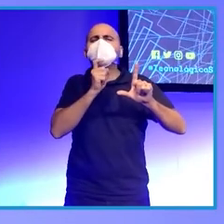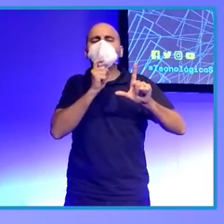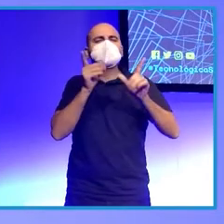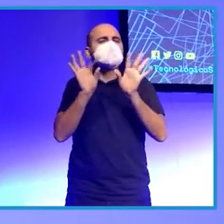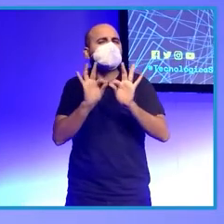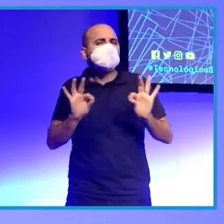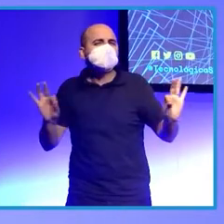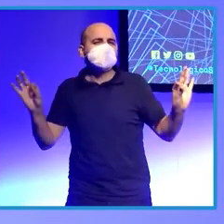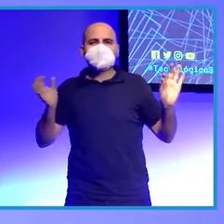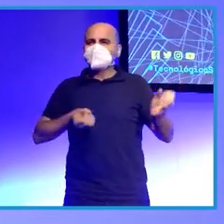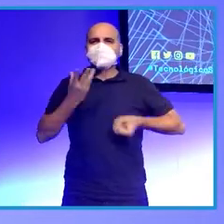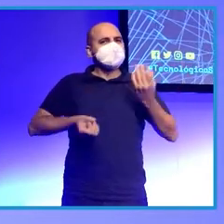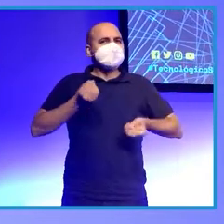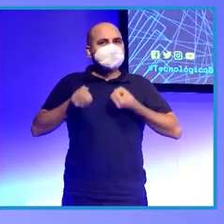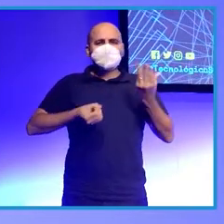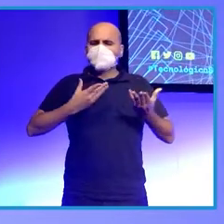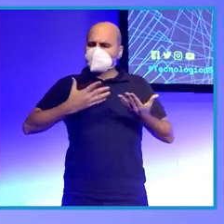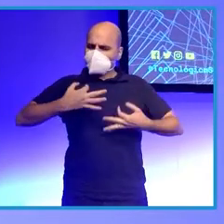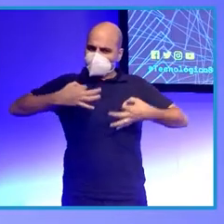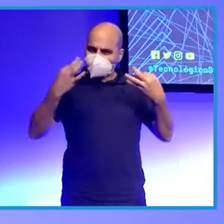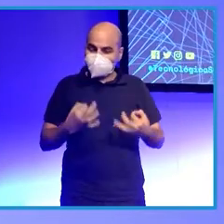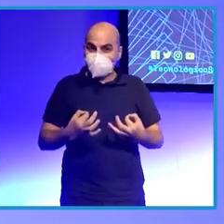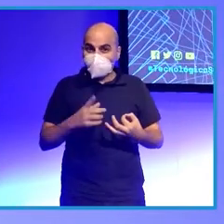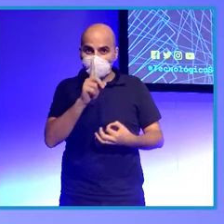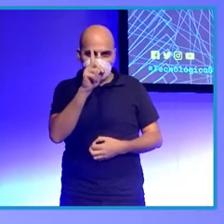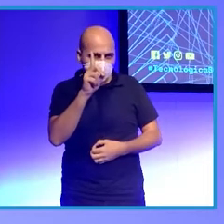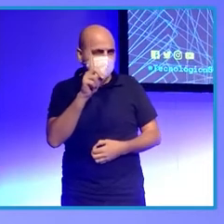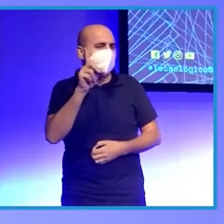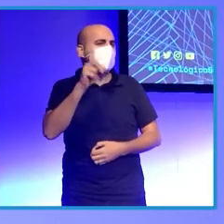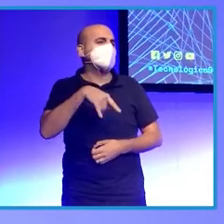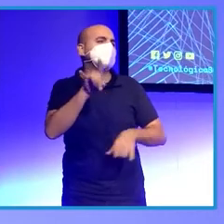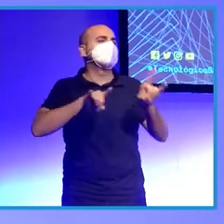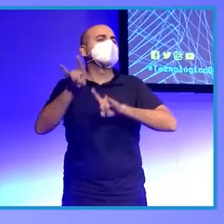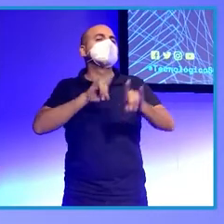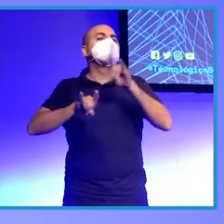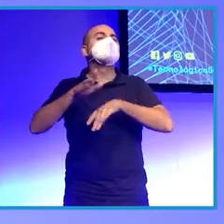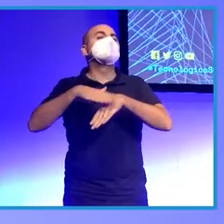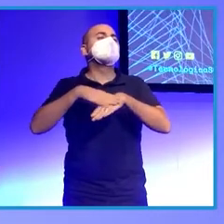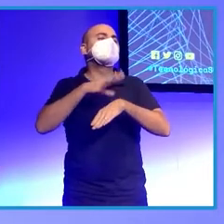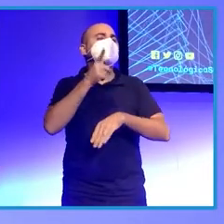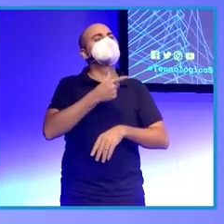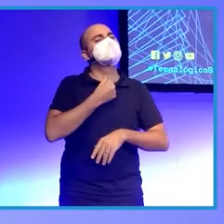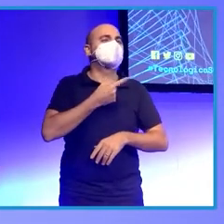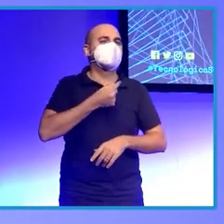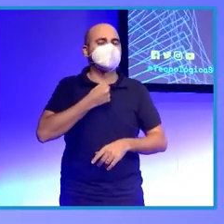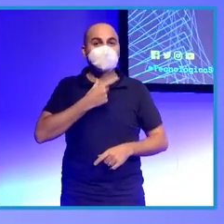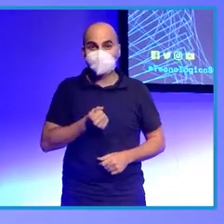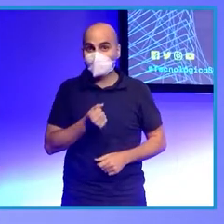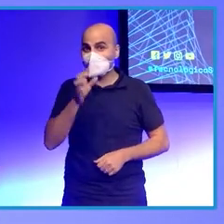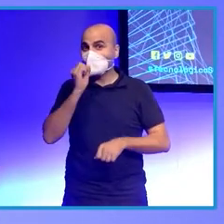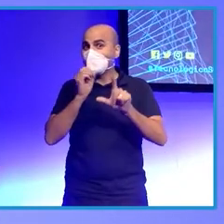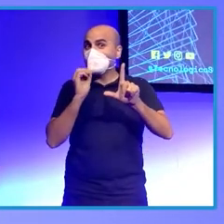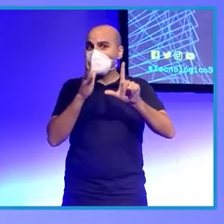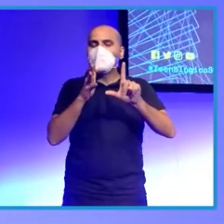pero que además cuenta con un ingrediente que lo hace más atractivo aún, el humor. Su blog cuenta actualmente con más de 2